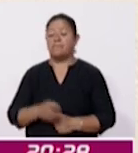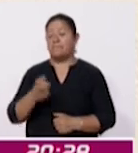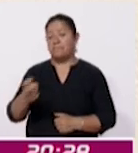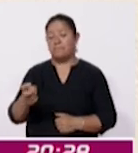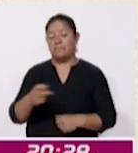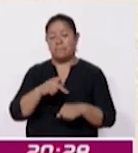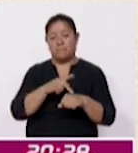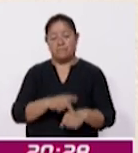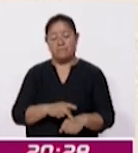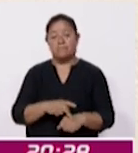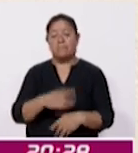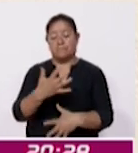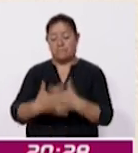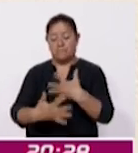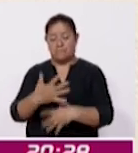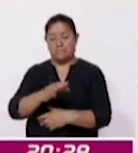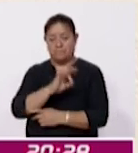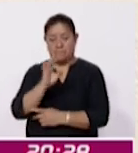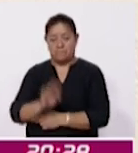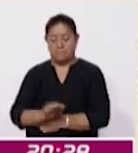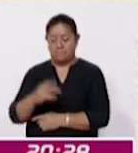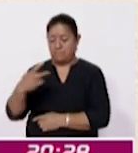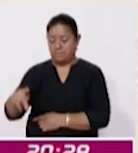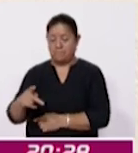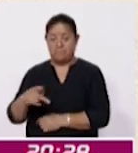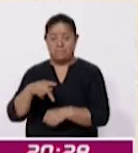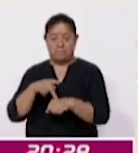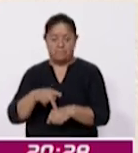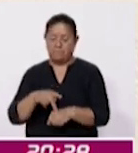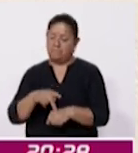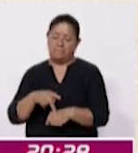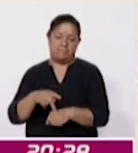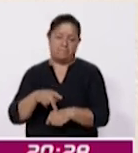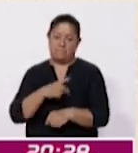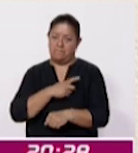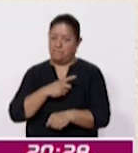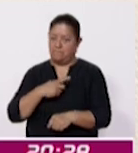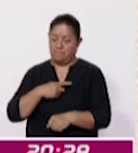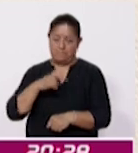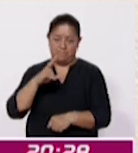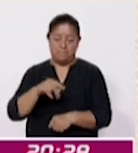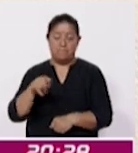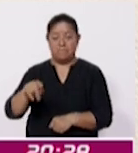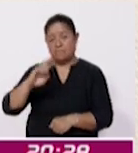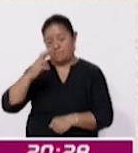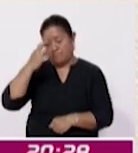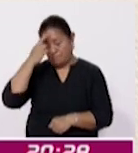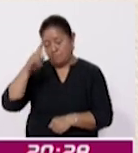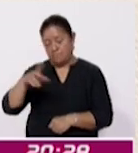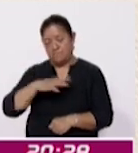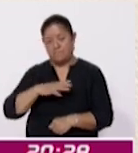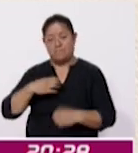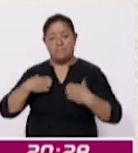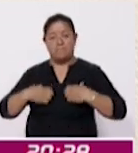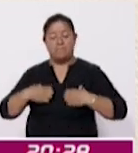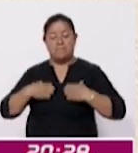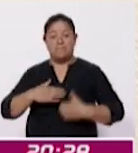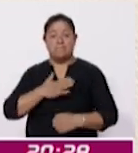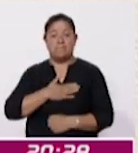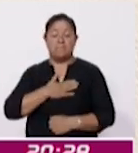exceda más del 15% de su peso corporal. ¿Y esto por qué? Porque recordemos que anatómicamente nosotros tenemos